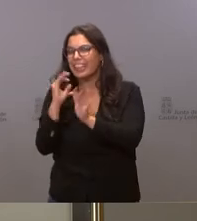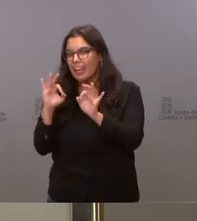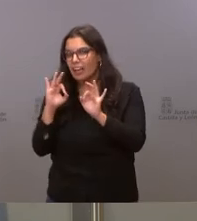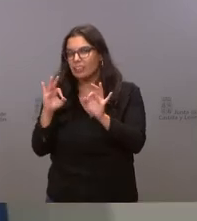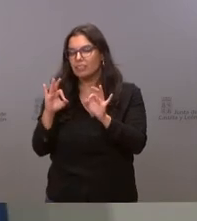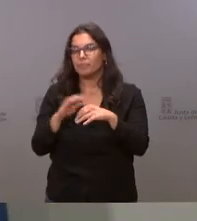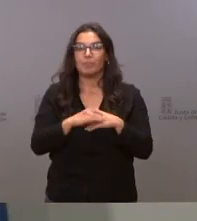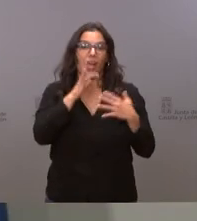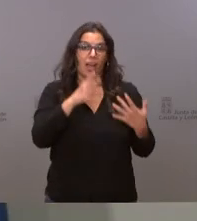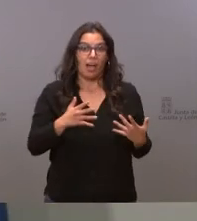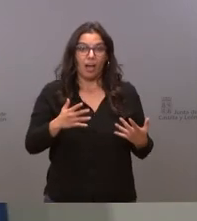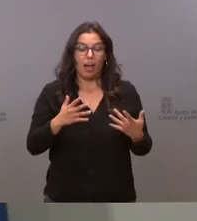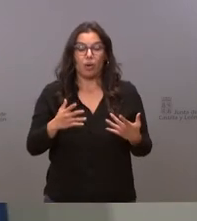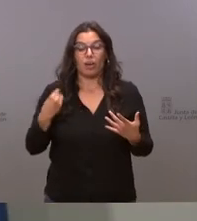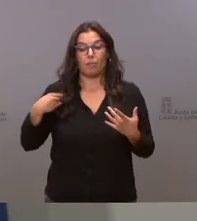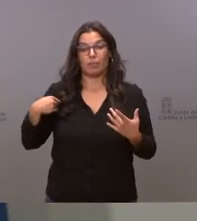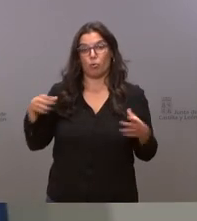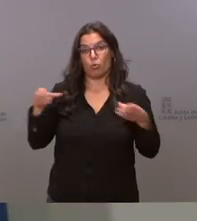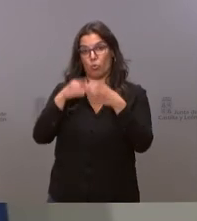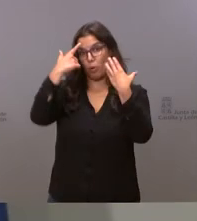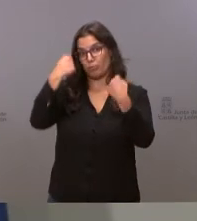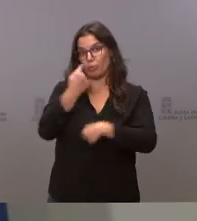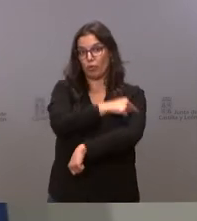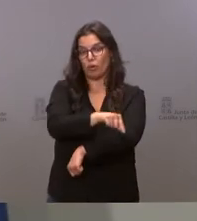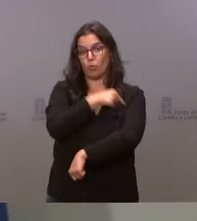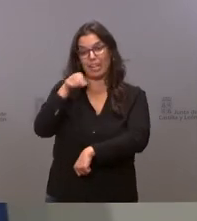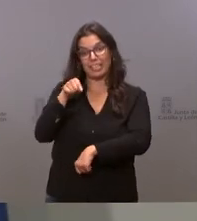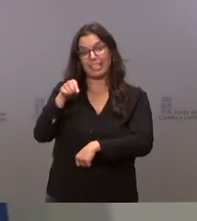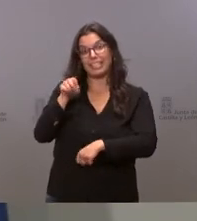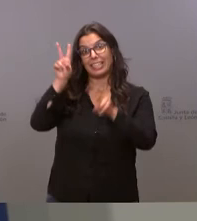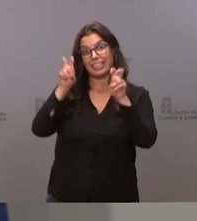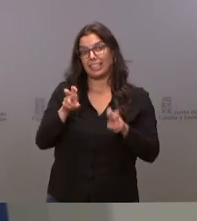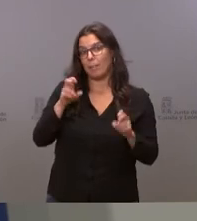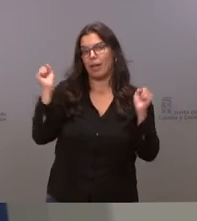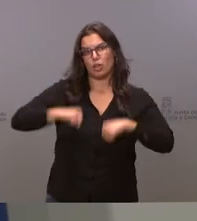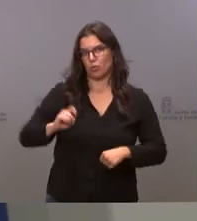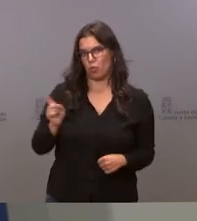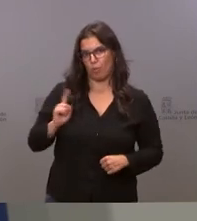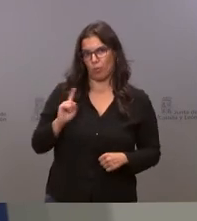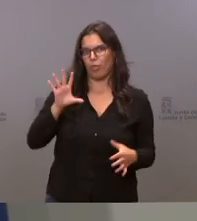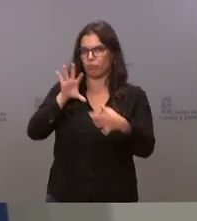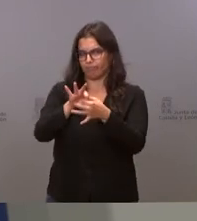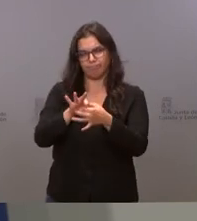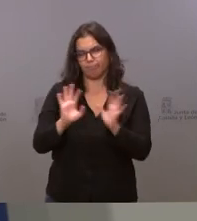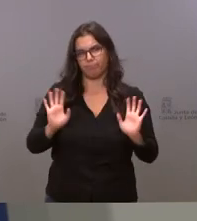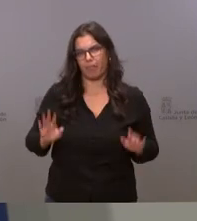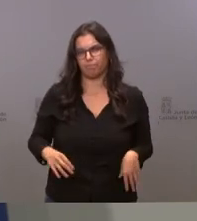en este momento la ponencia de vacunas no ha aprobado ninguna proposición en ese sentido